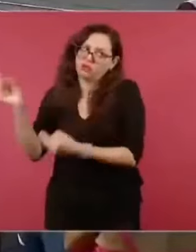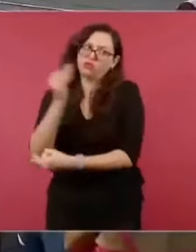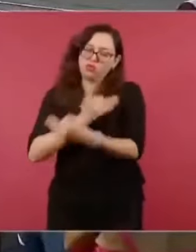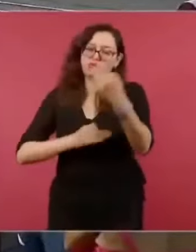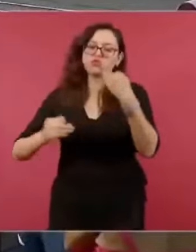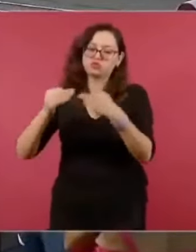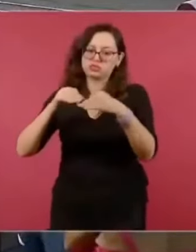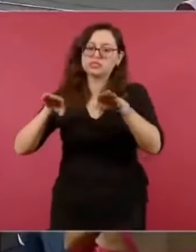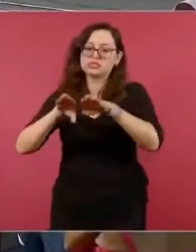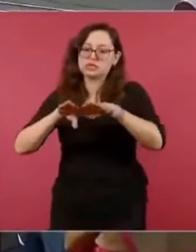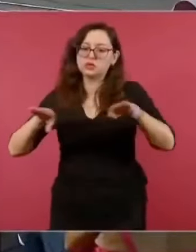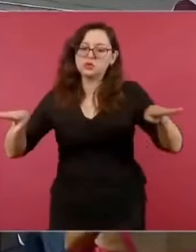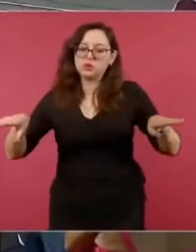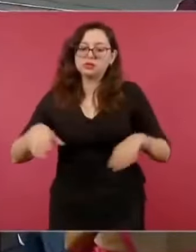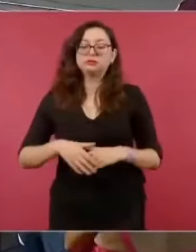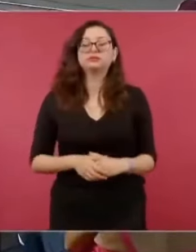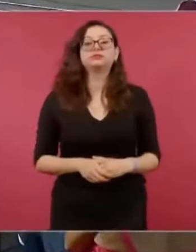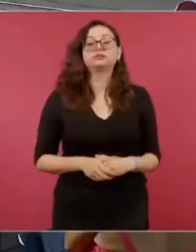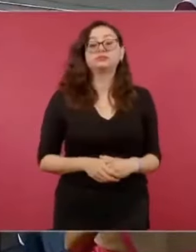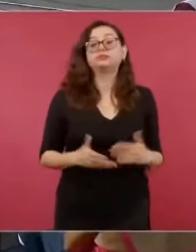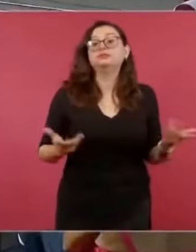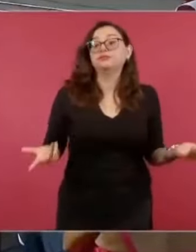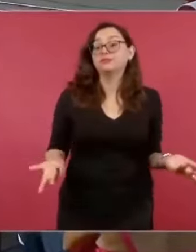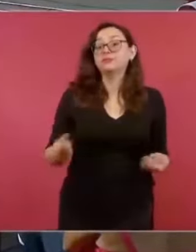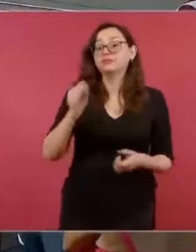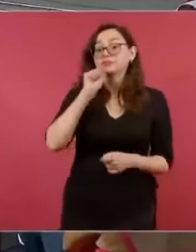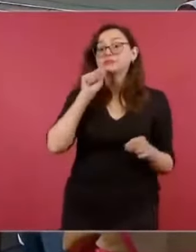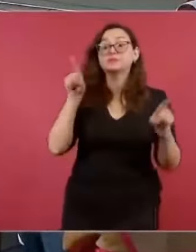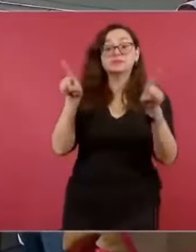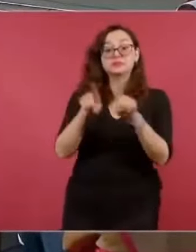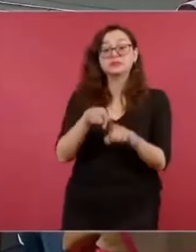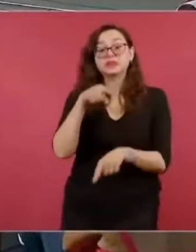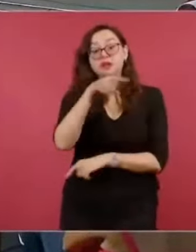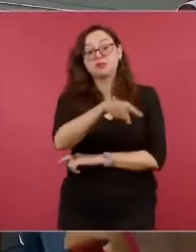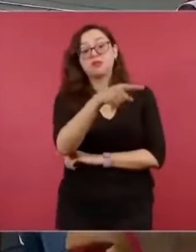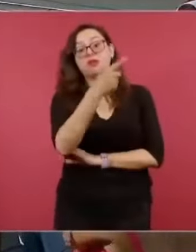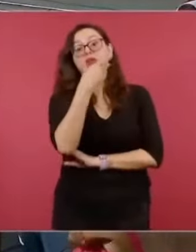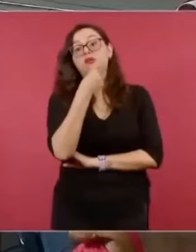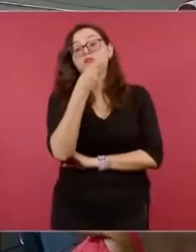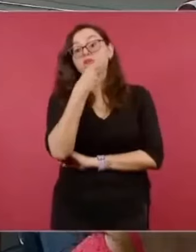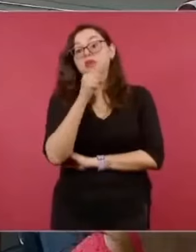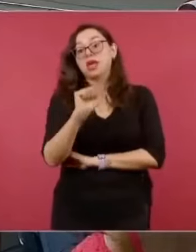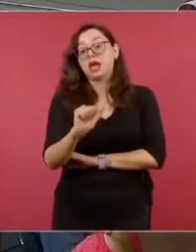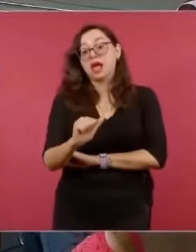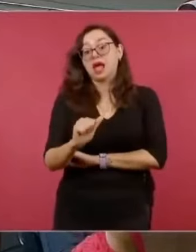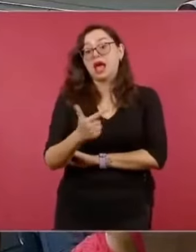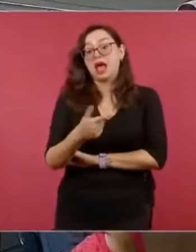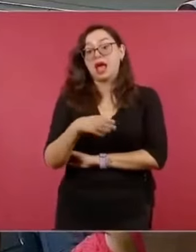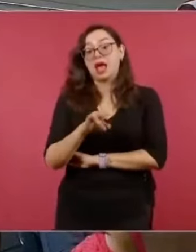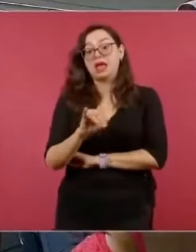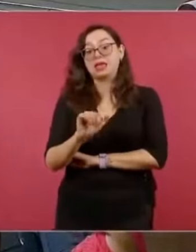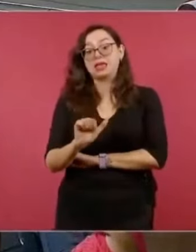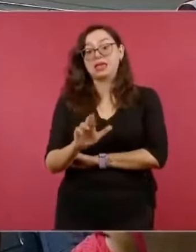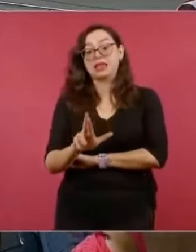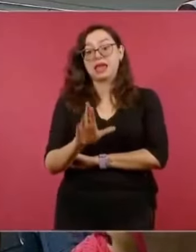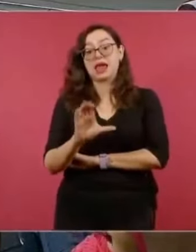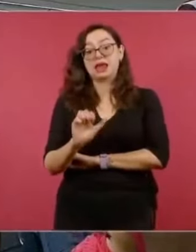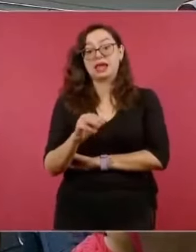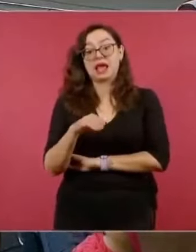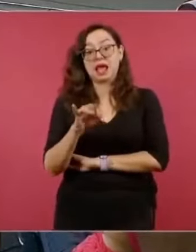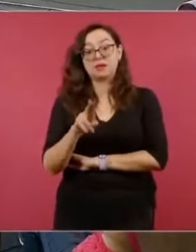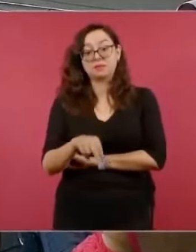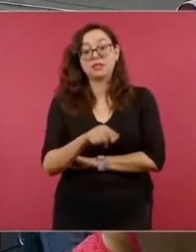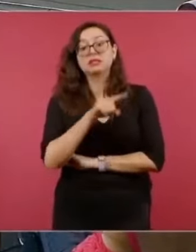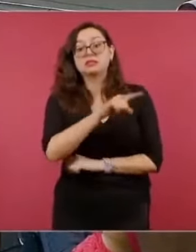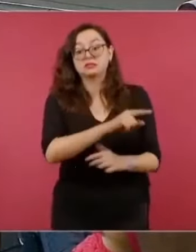Y decir de Aguilar Camin, nada más para la memoria colectiva, que pues él incluso le mandaba cartas a Salinas de